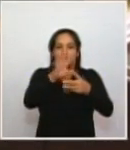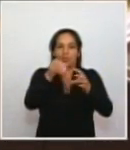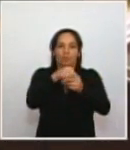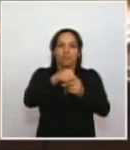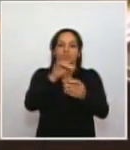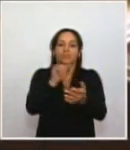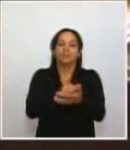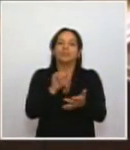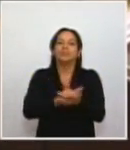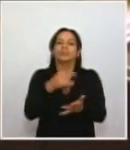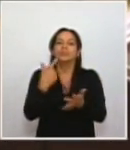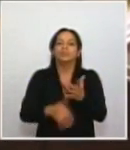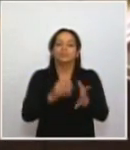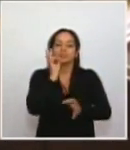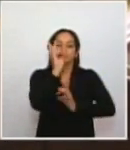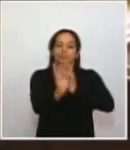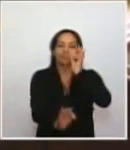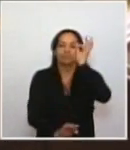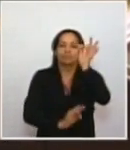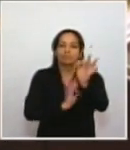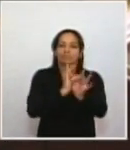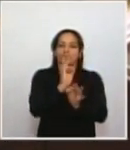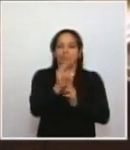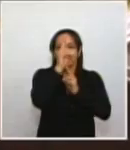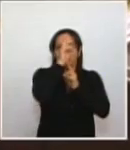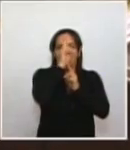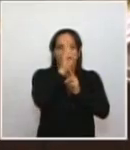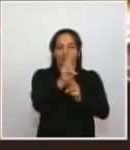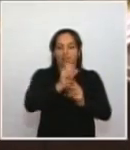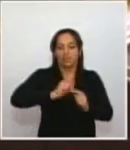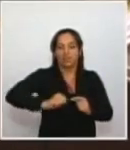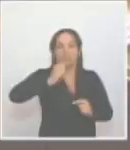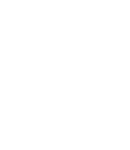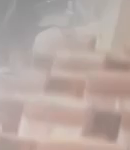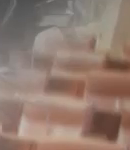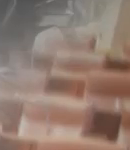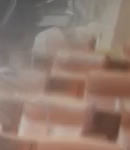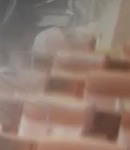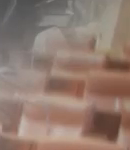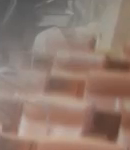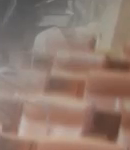salvaguardar el respeto por los derechos humanos.